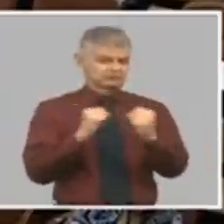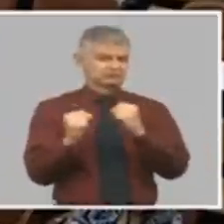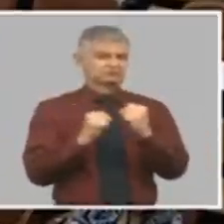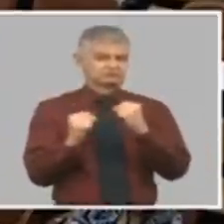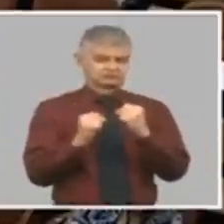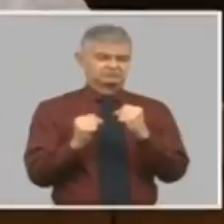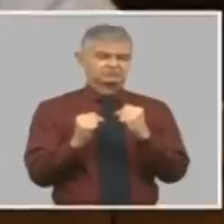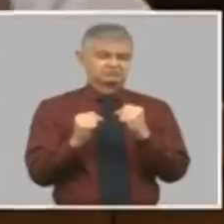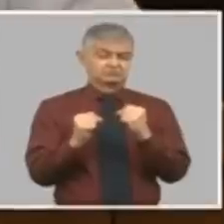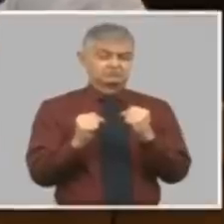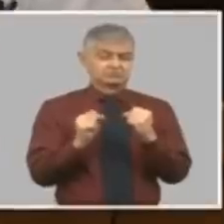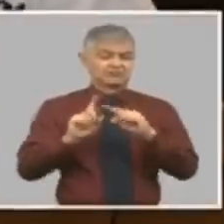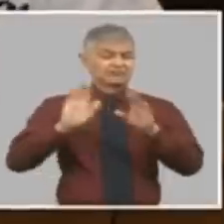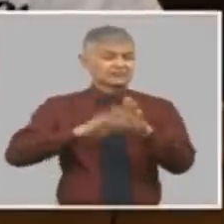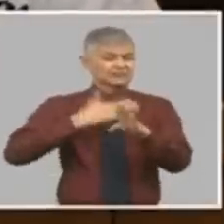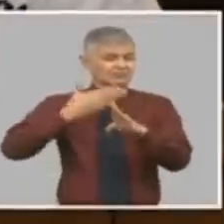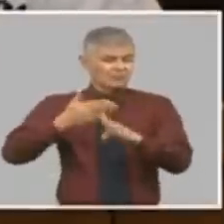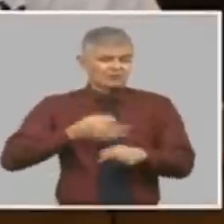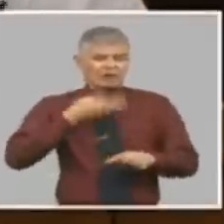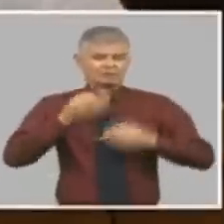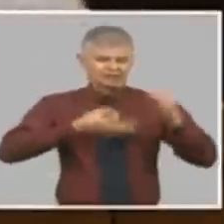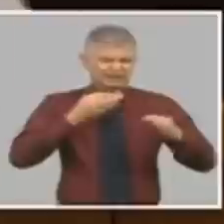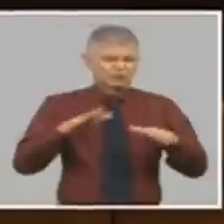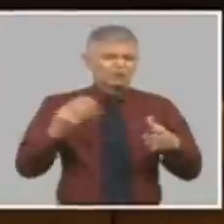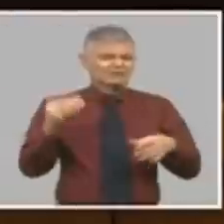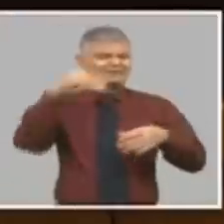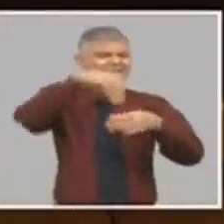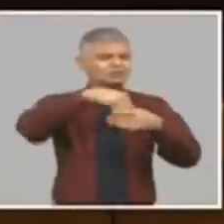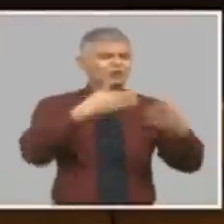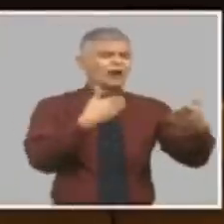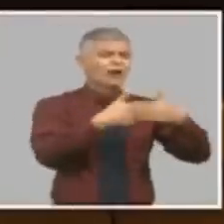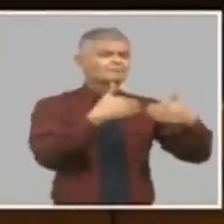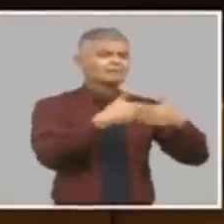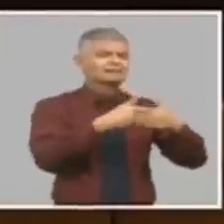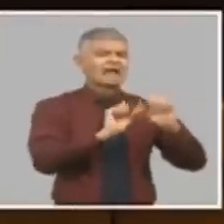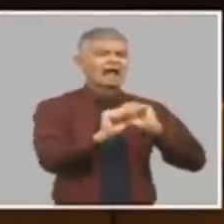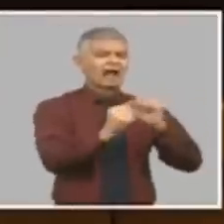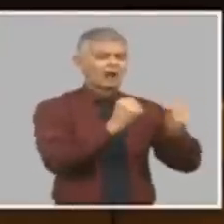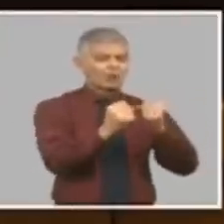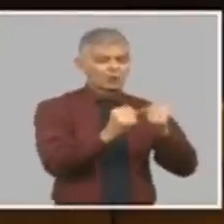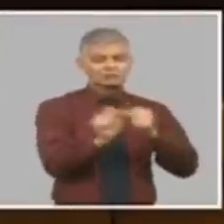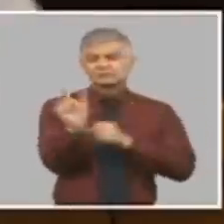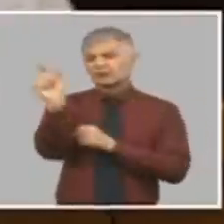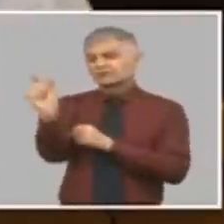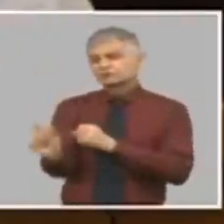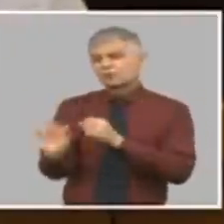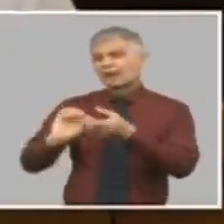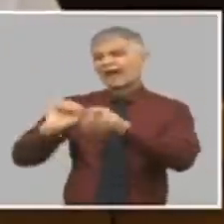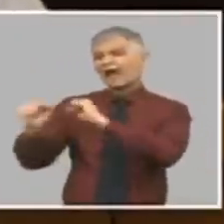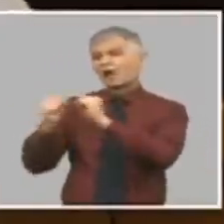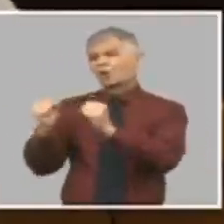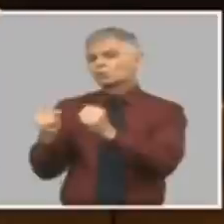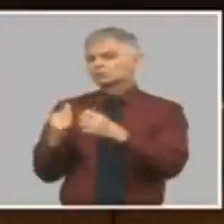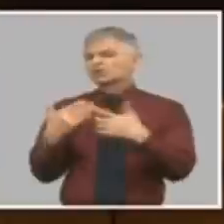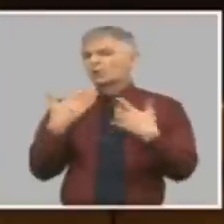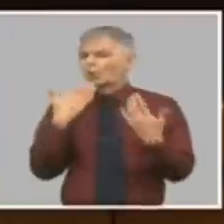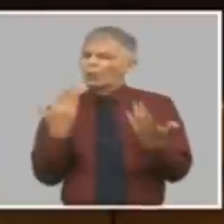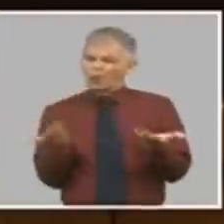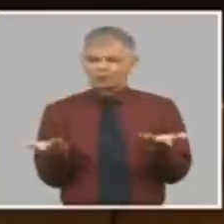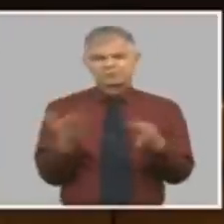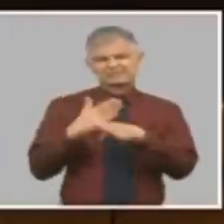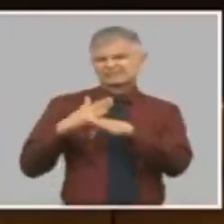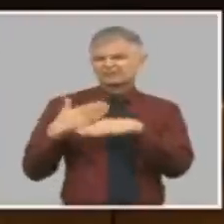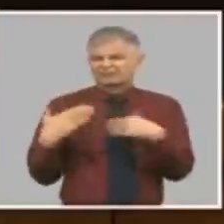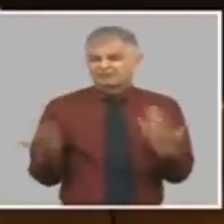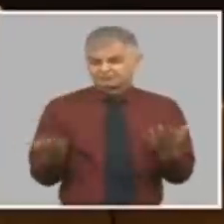consiste en una empresa el ajuste y en que consiste en una persona un ajuste nosotros hemos